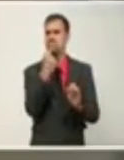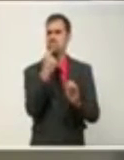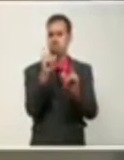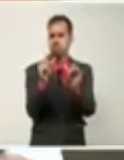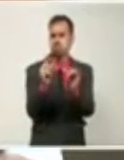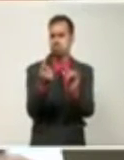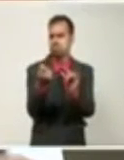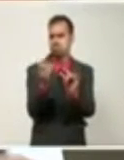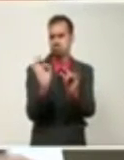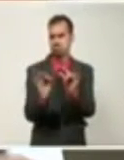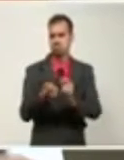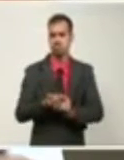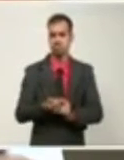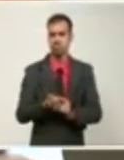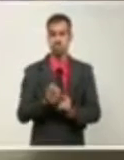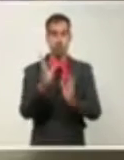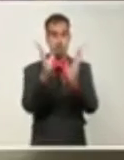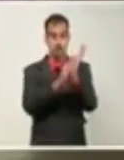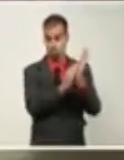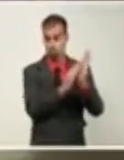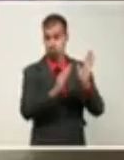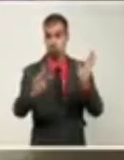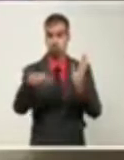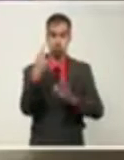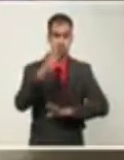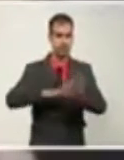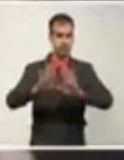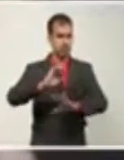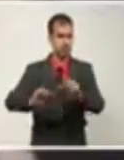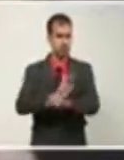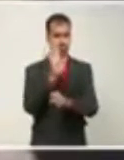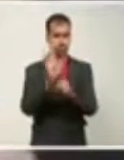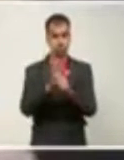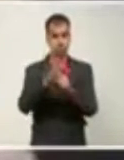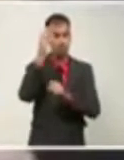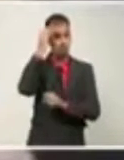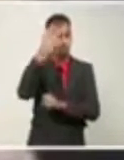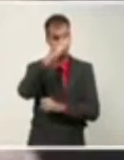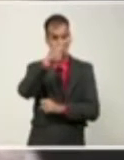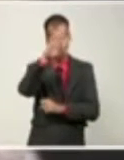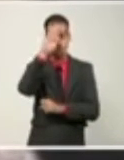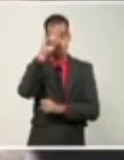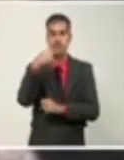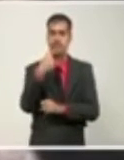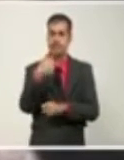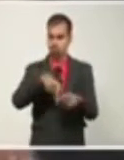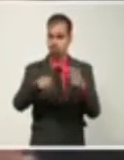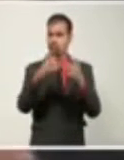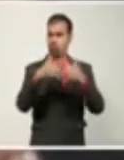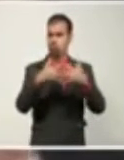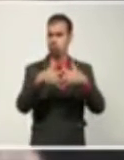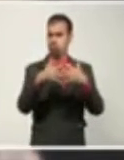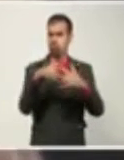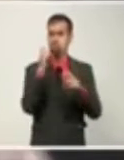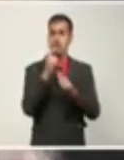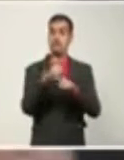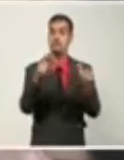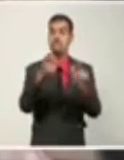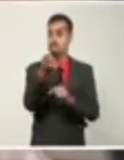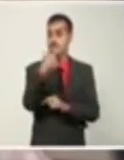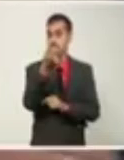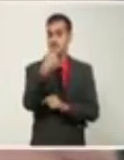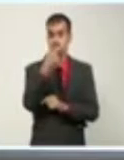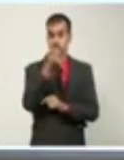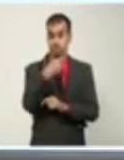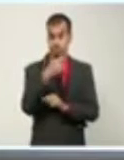estos 10 meses de lucha contra la COVID-19, el gobierno cubano ha apostado por producir en el país la mayor cantidad de medicamentos e